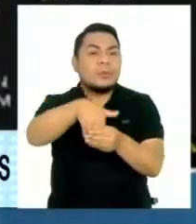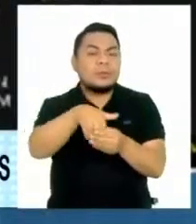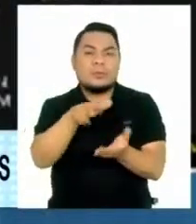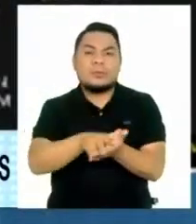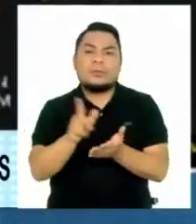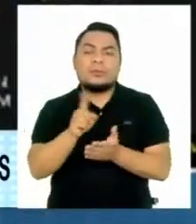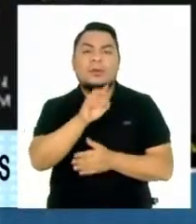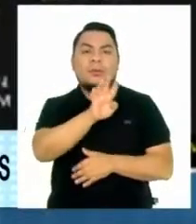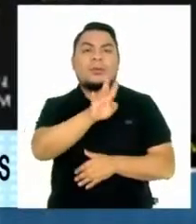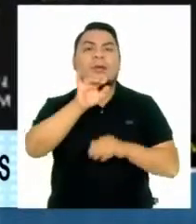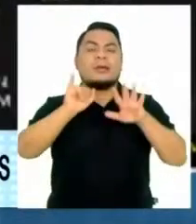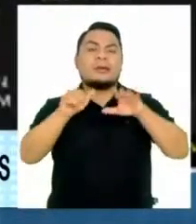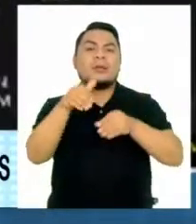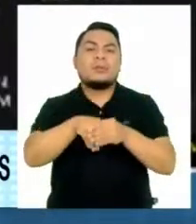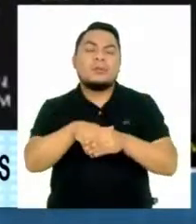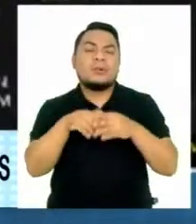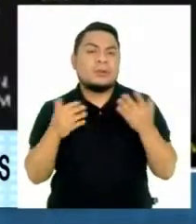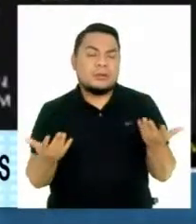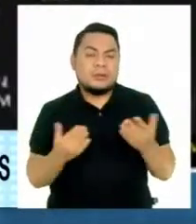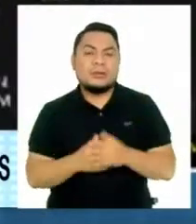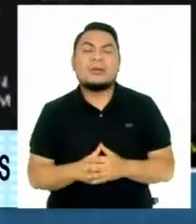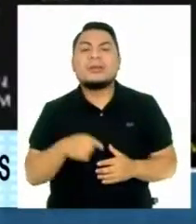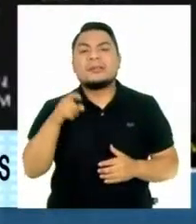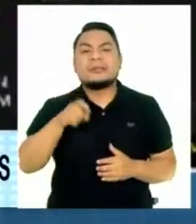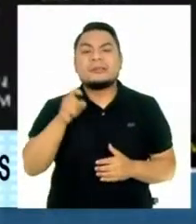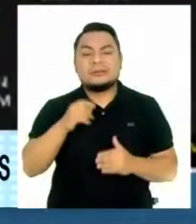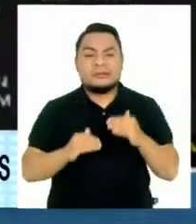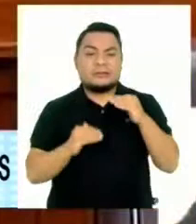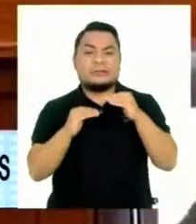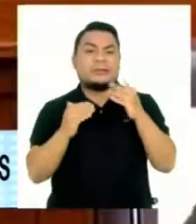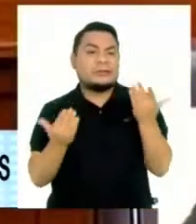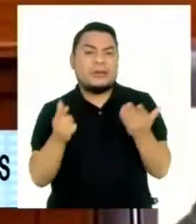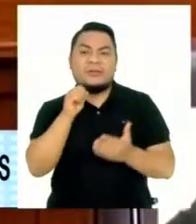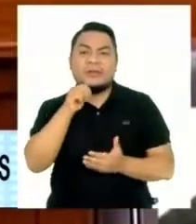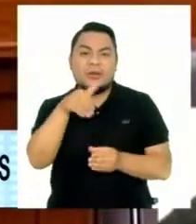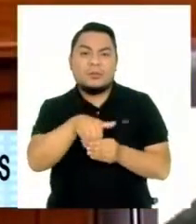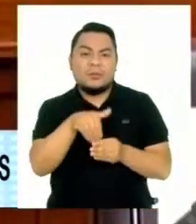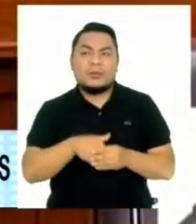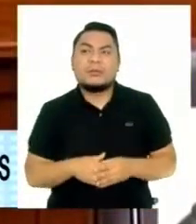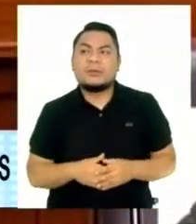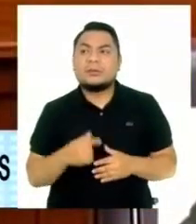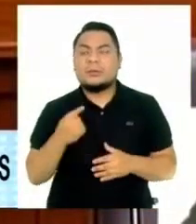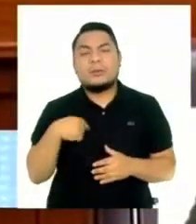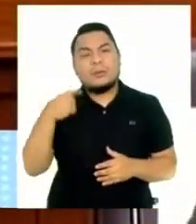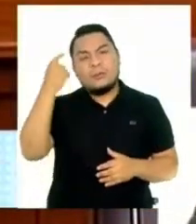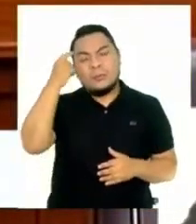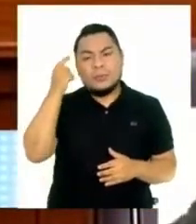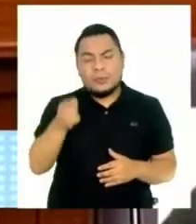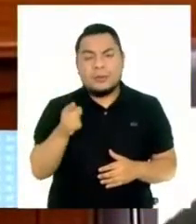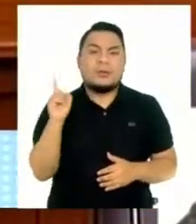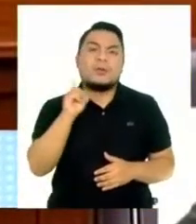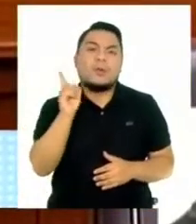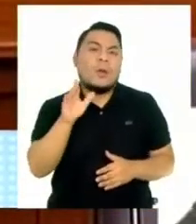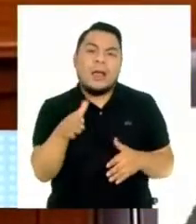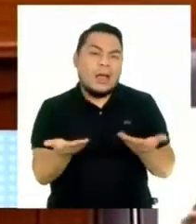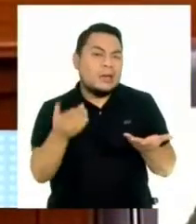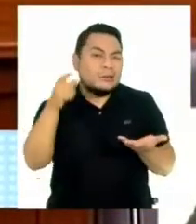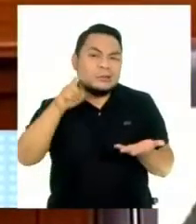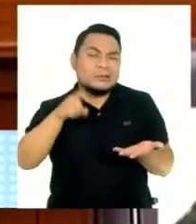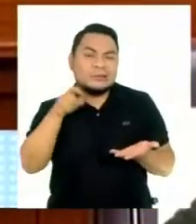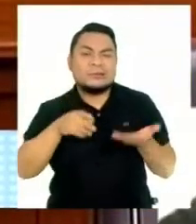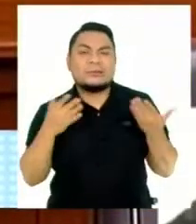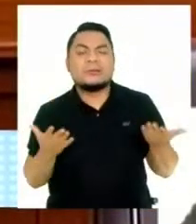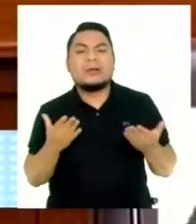alcanzó los 46 votos mínimos necesarios a favor. Por ello, consideramos que no hay la necesidad